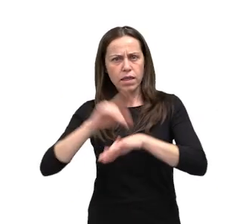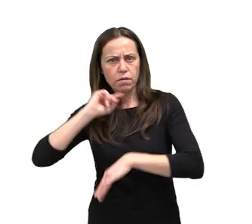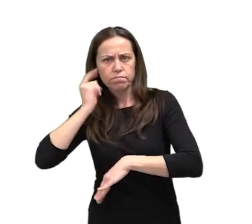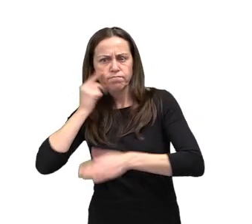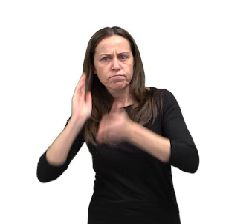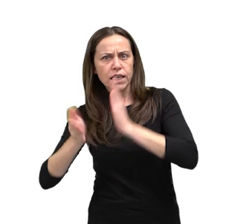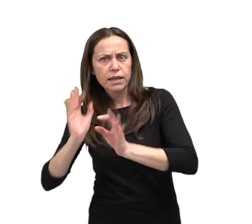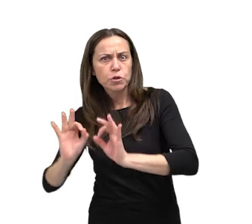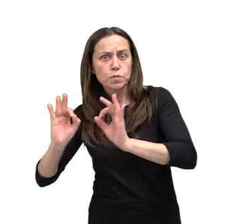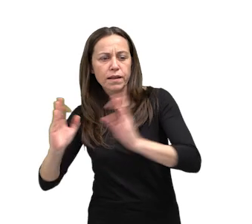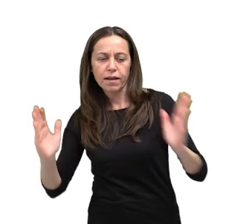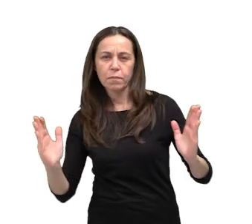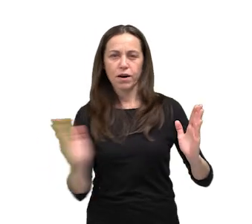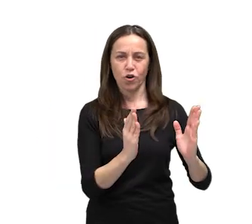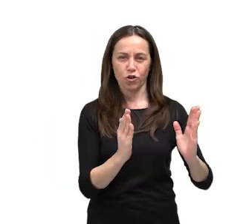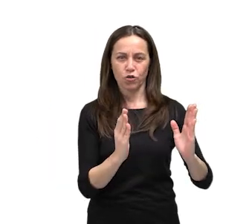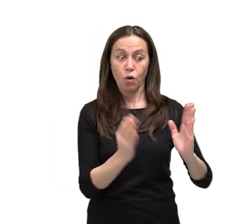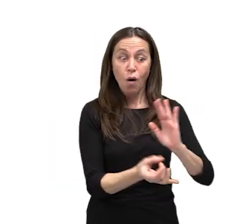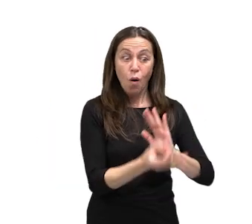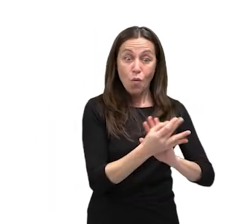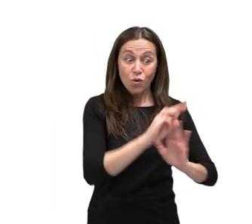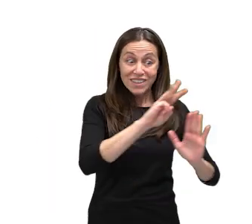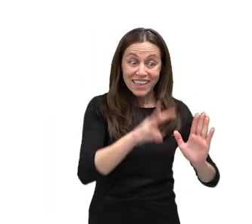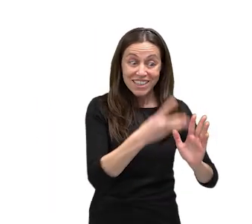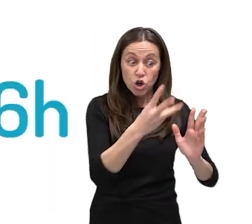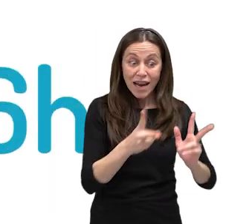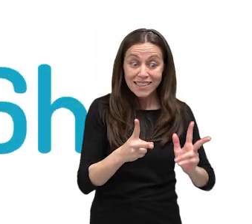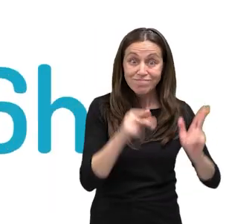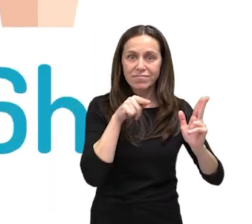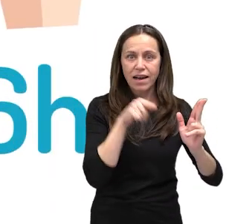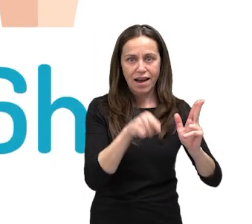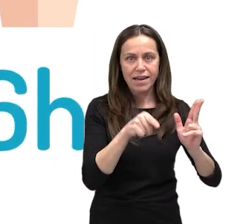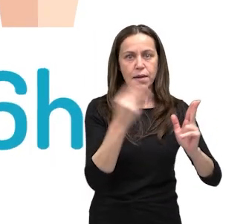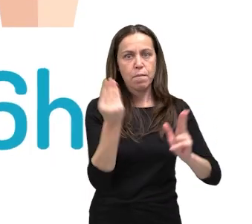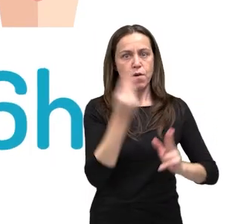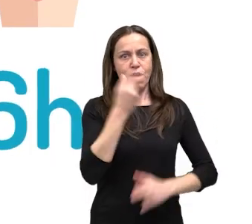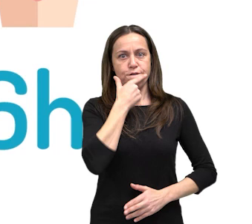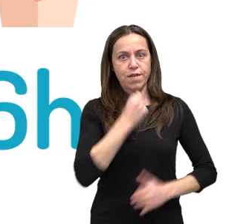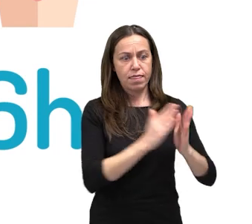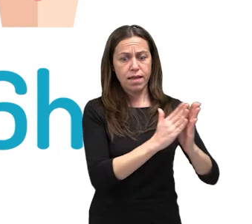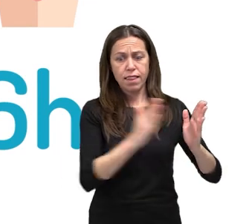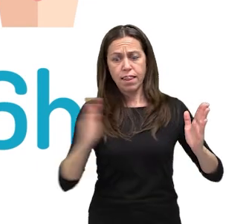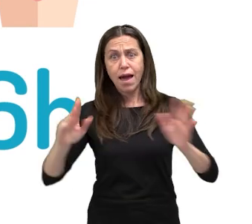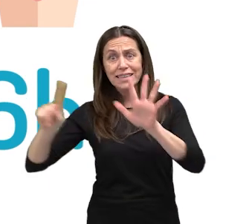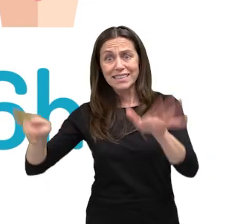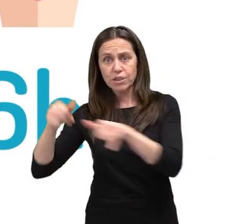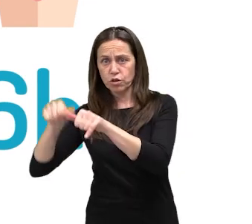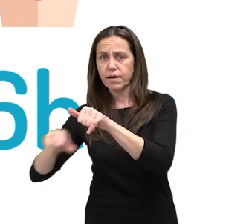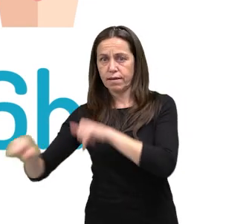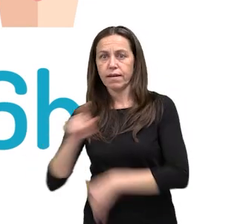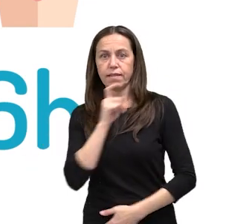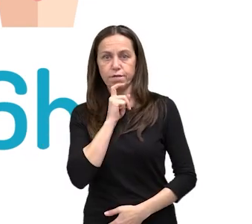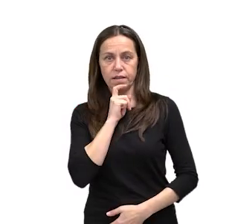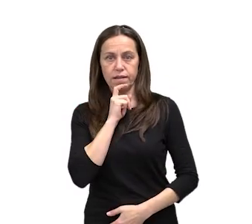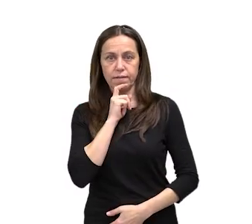especializado. As oportunidades de melloras son óptimas nas tres primeiras horas e diminúen a partir das seis horas desde o inicio dos